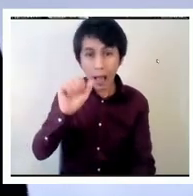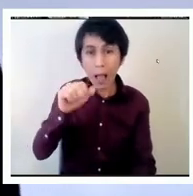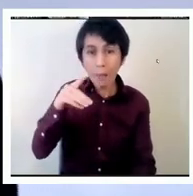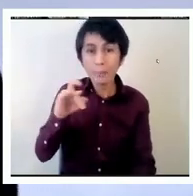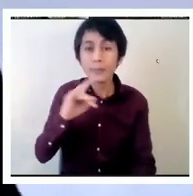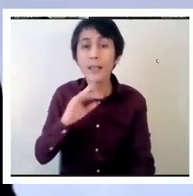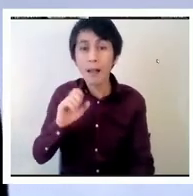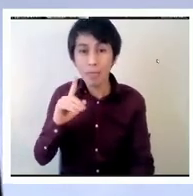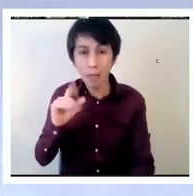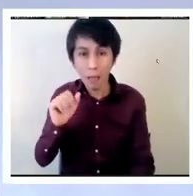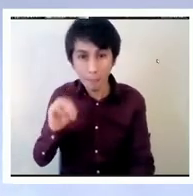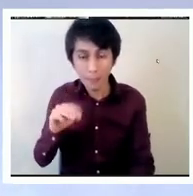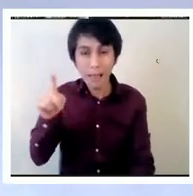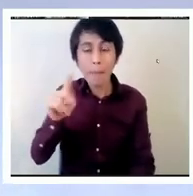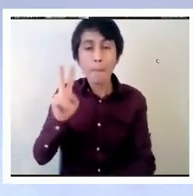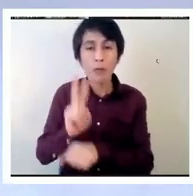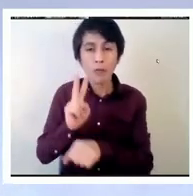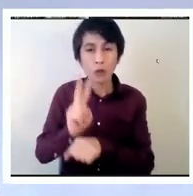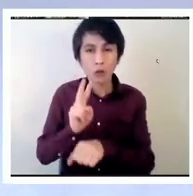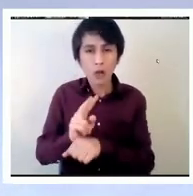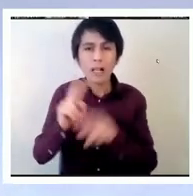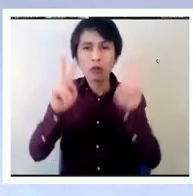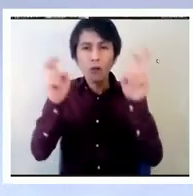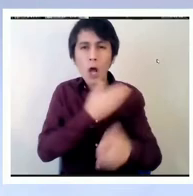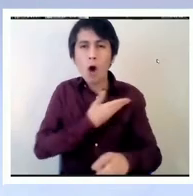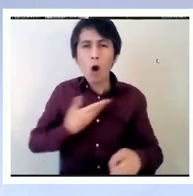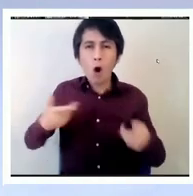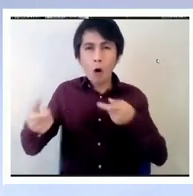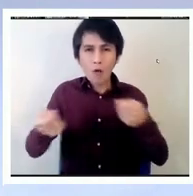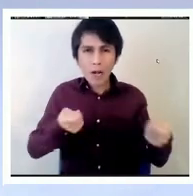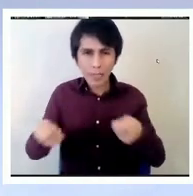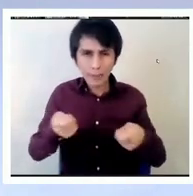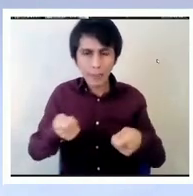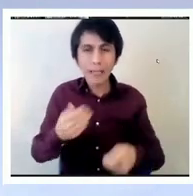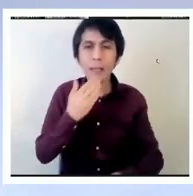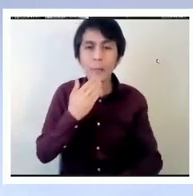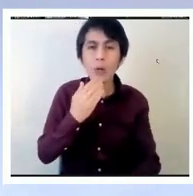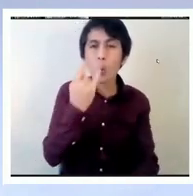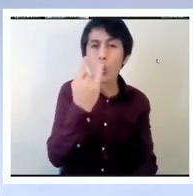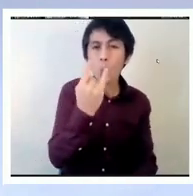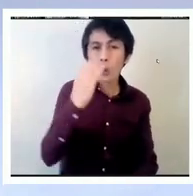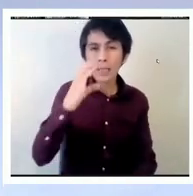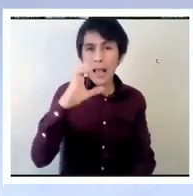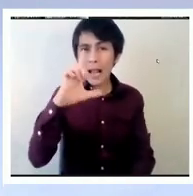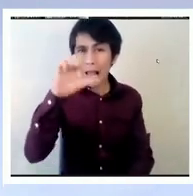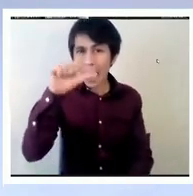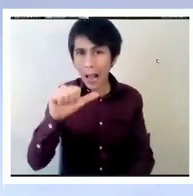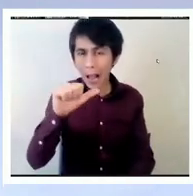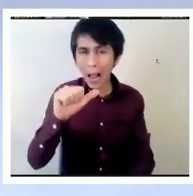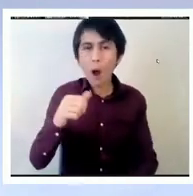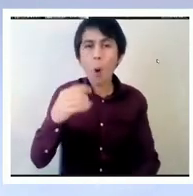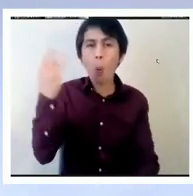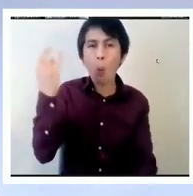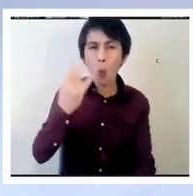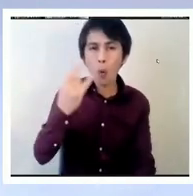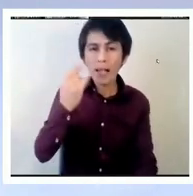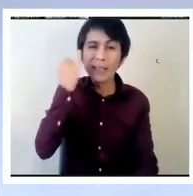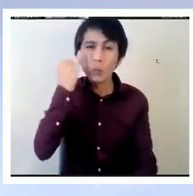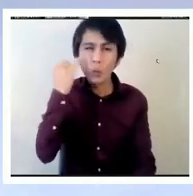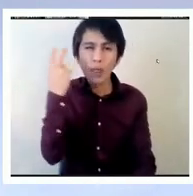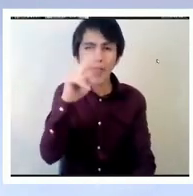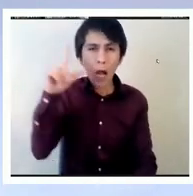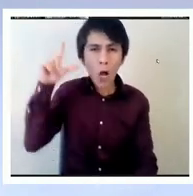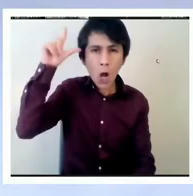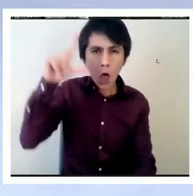también es profesora honoraria de UCL, del Instituto de Educación de la Universidad de Londres, donde dirigió el